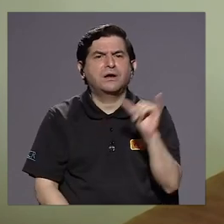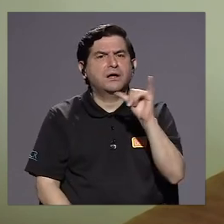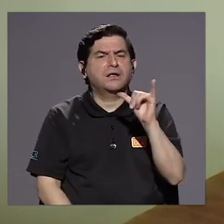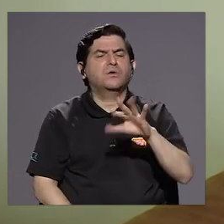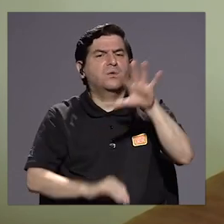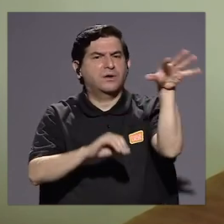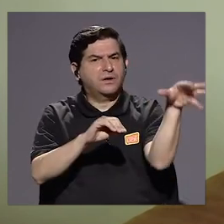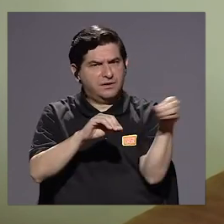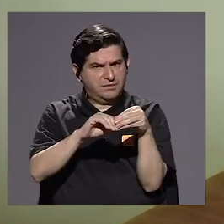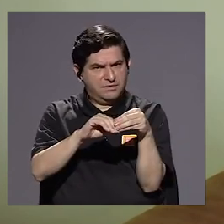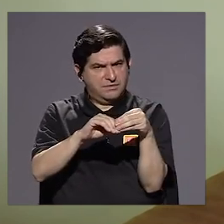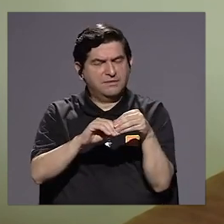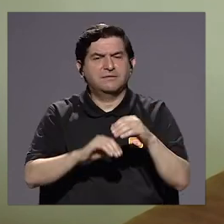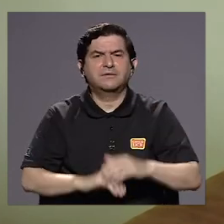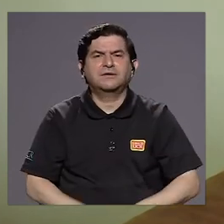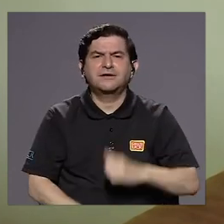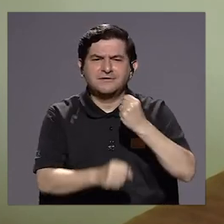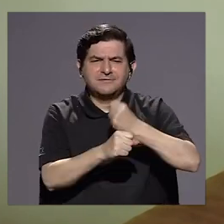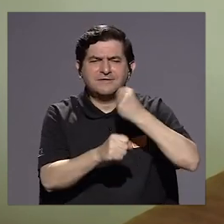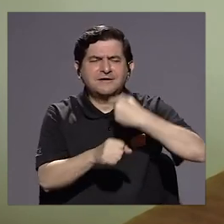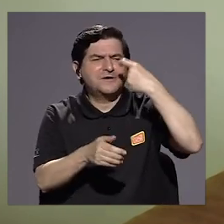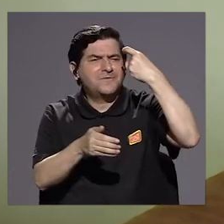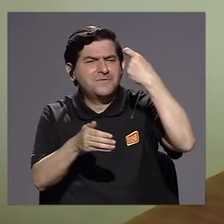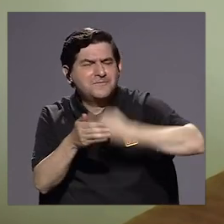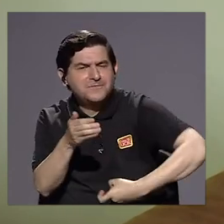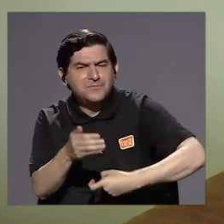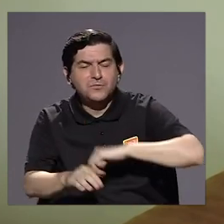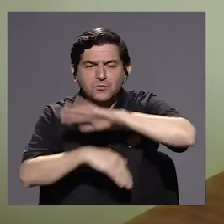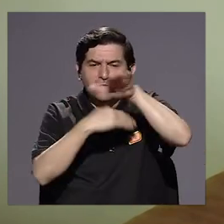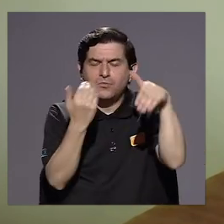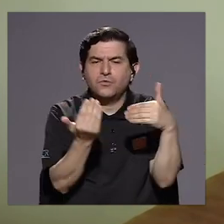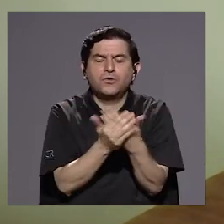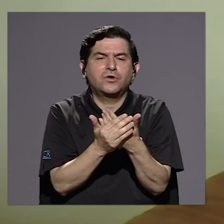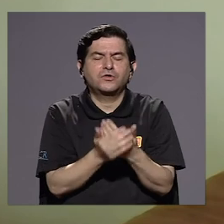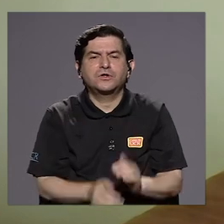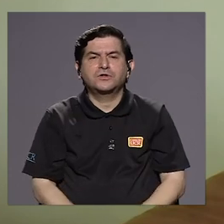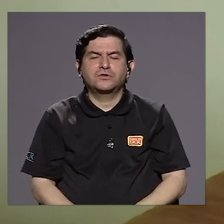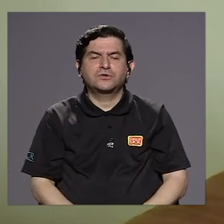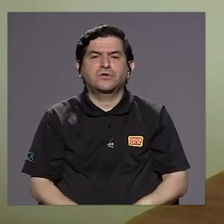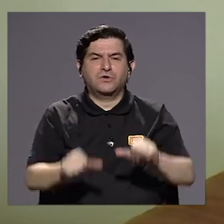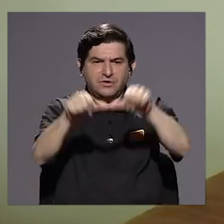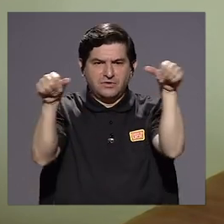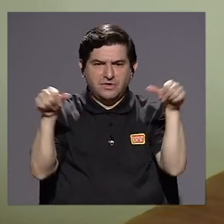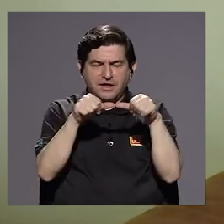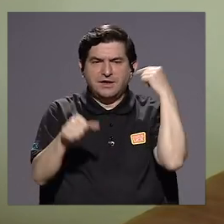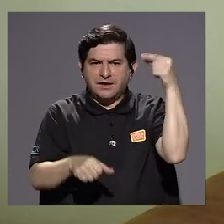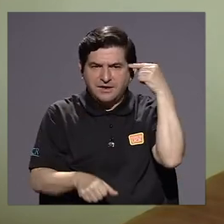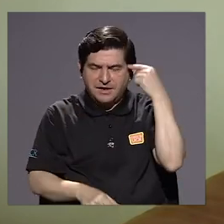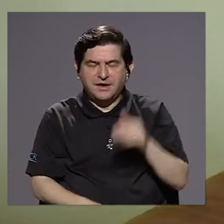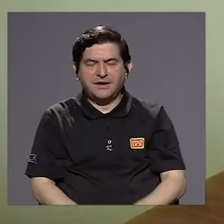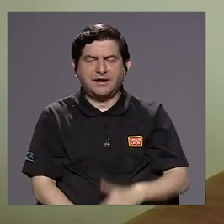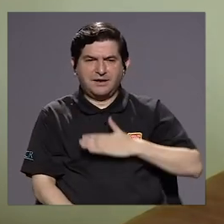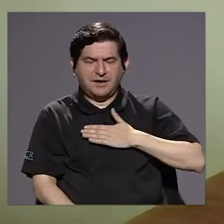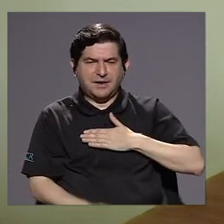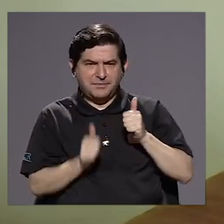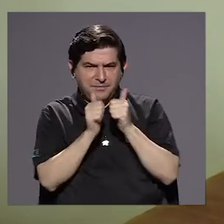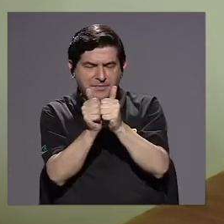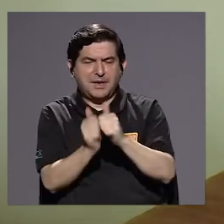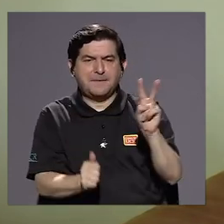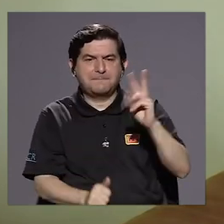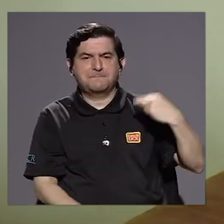trabajo arduo de parte de toda la administración, tanto del equipo que me acompaña, las